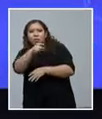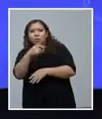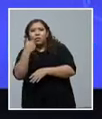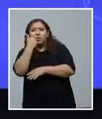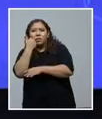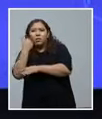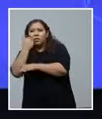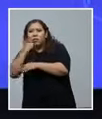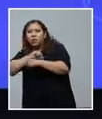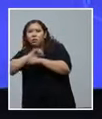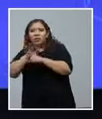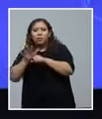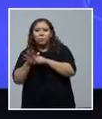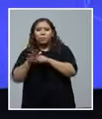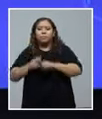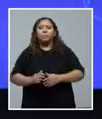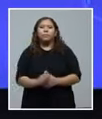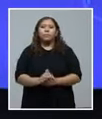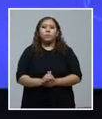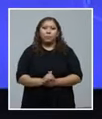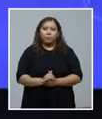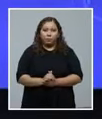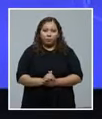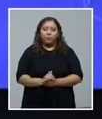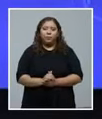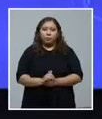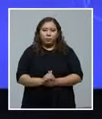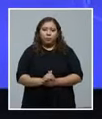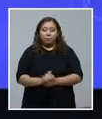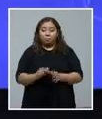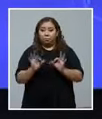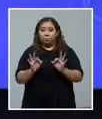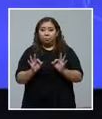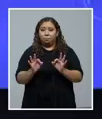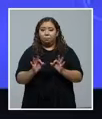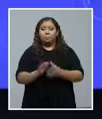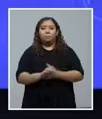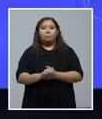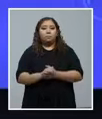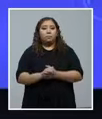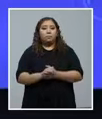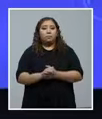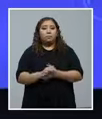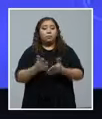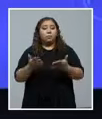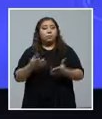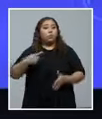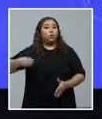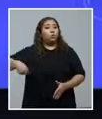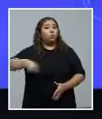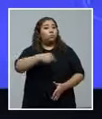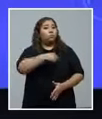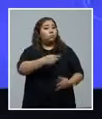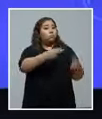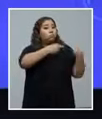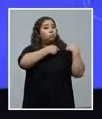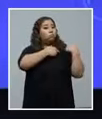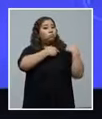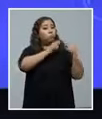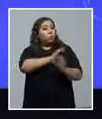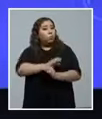de COVID-19. Y no olvide, es nuestra responsabilidad protegernos también.